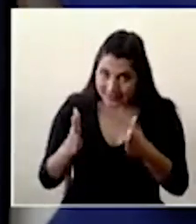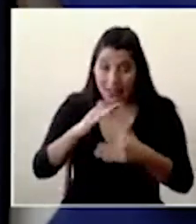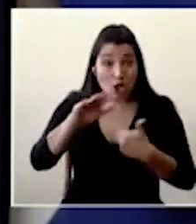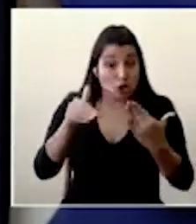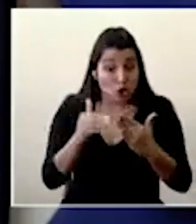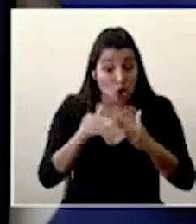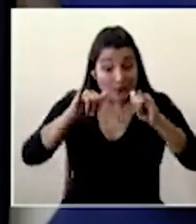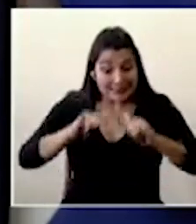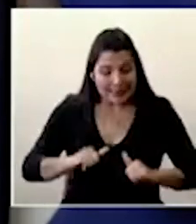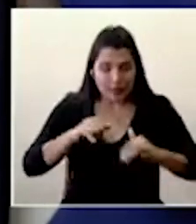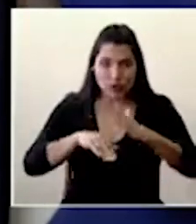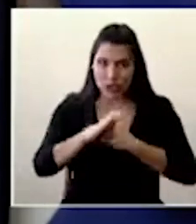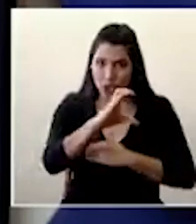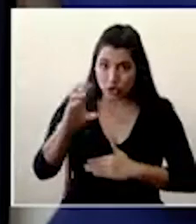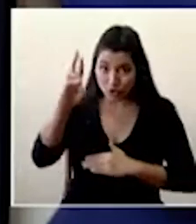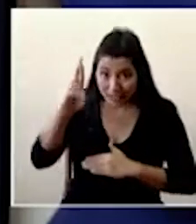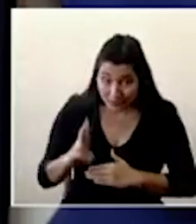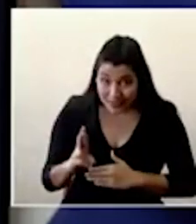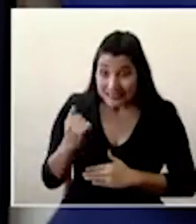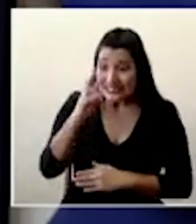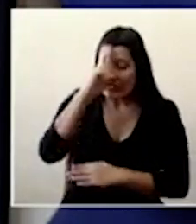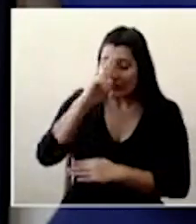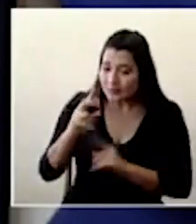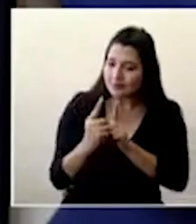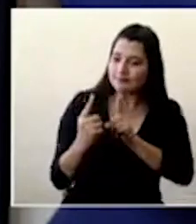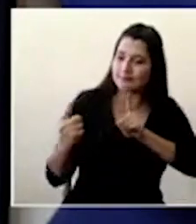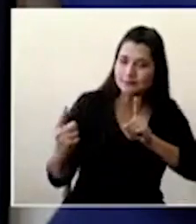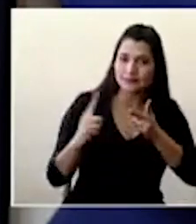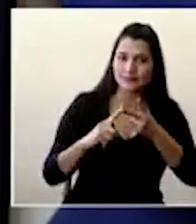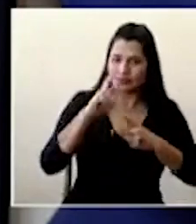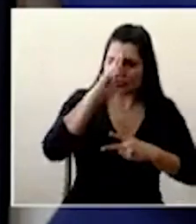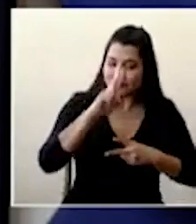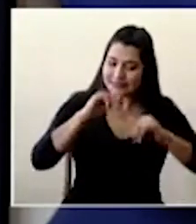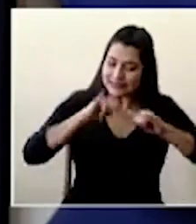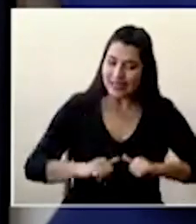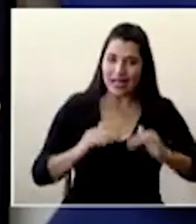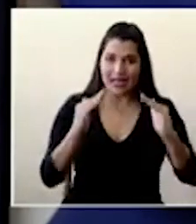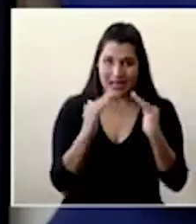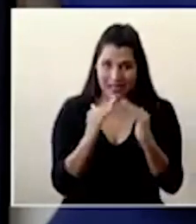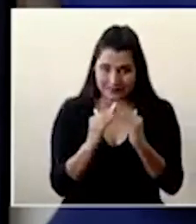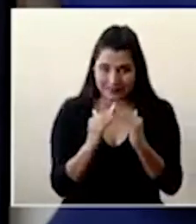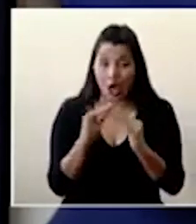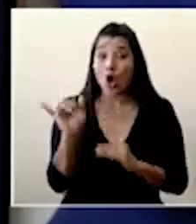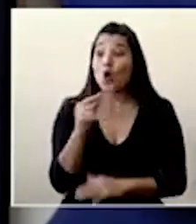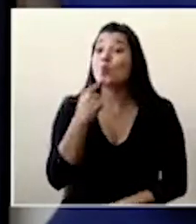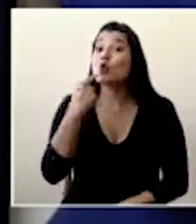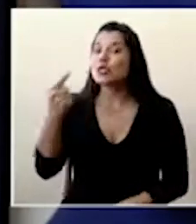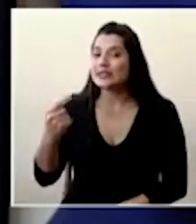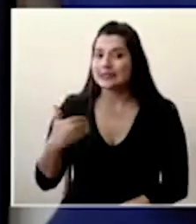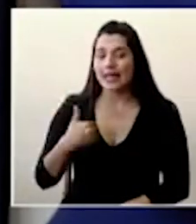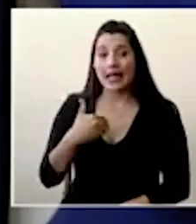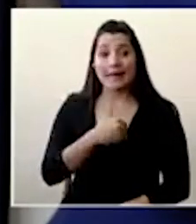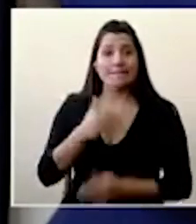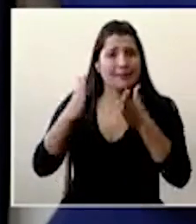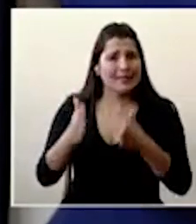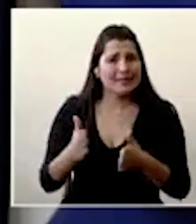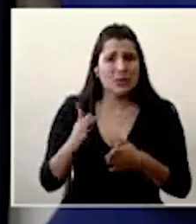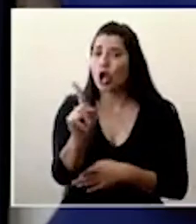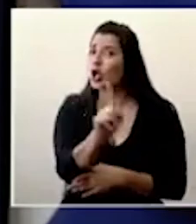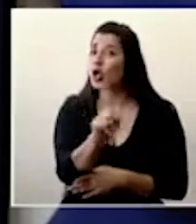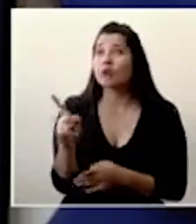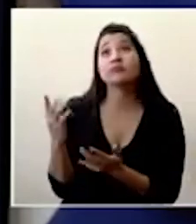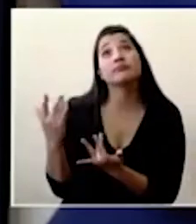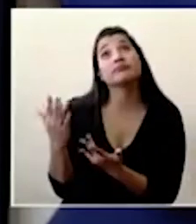vivimos en este país en ese distanciamiento social en ese aislamiento y como dice el señor ministro no esperar